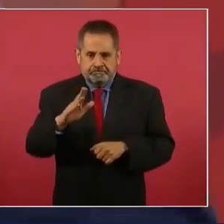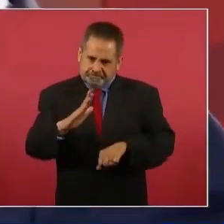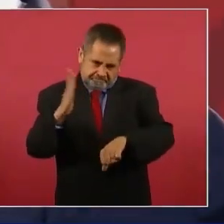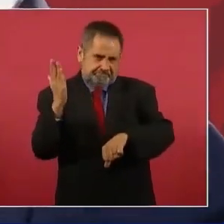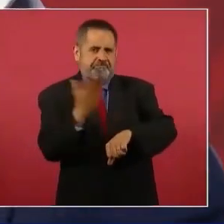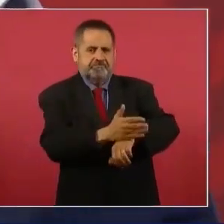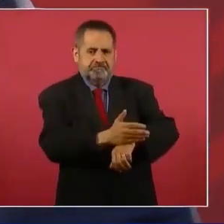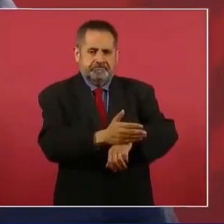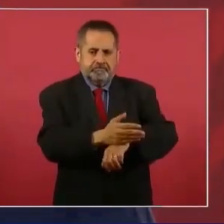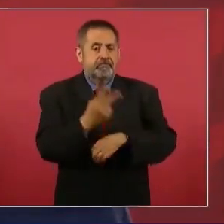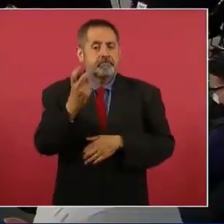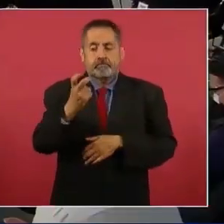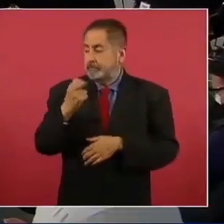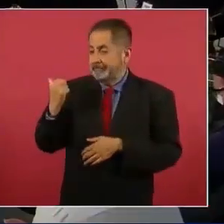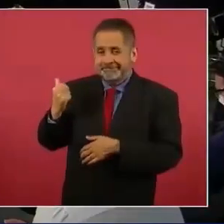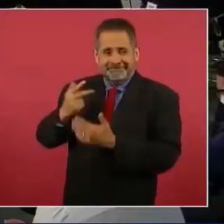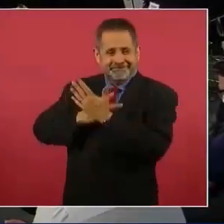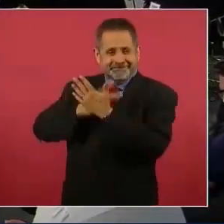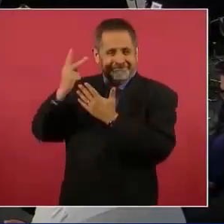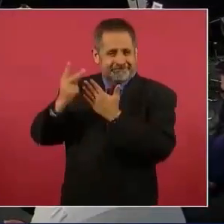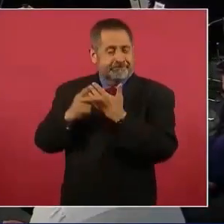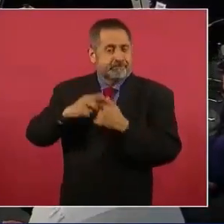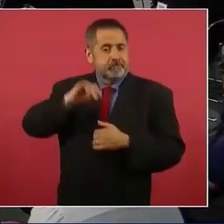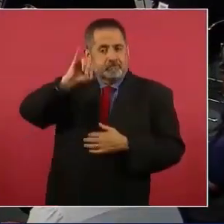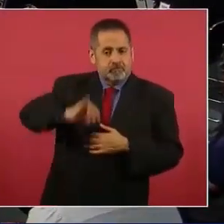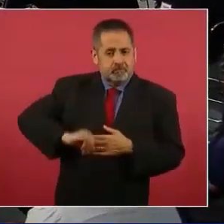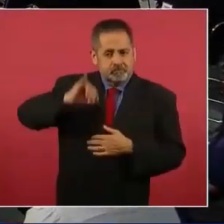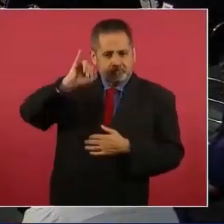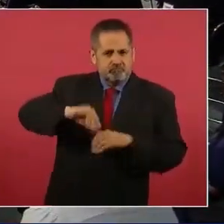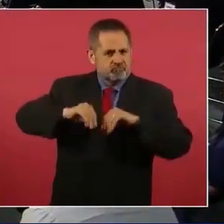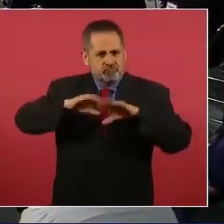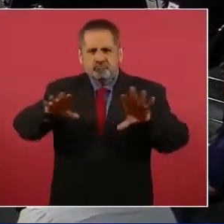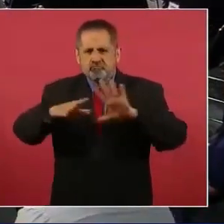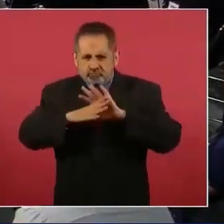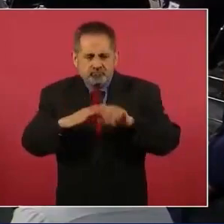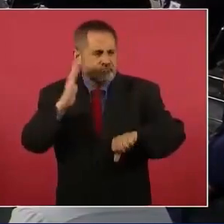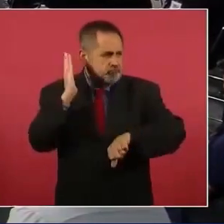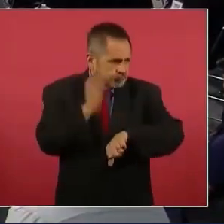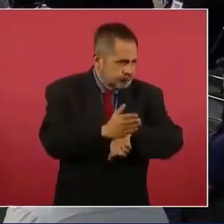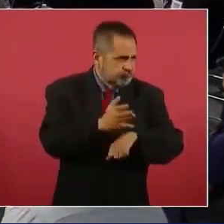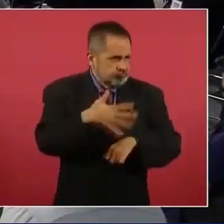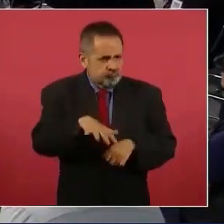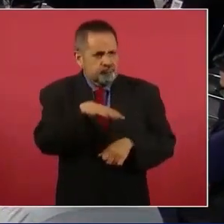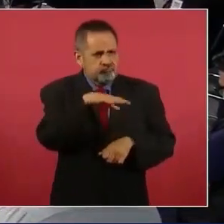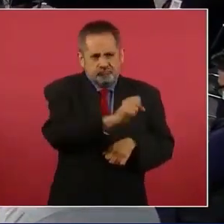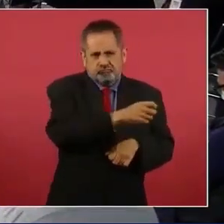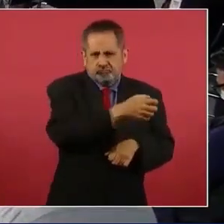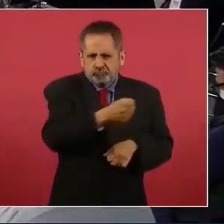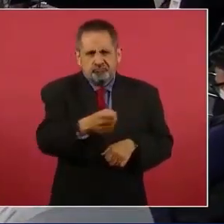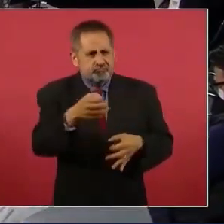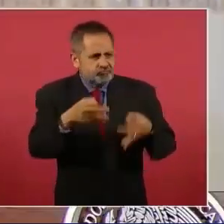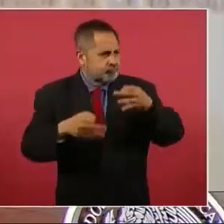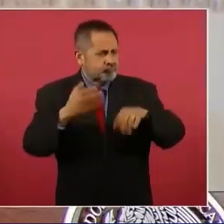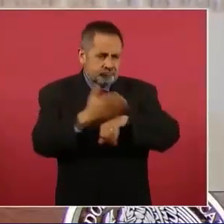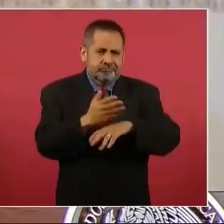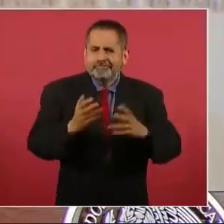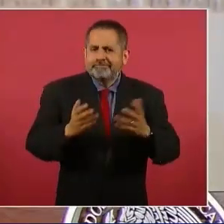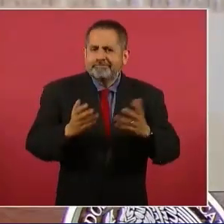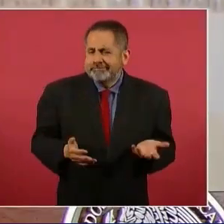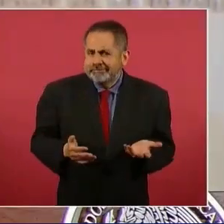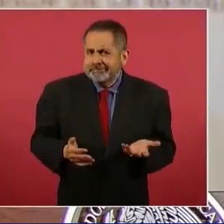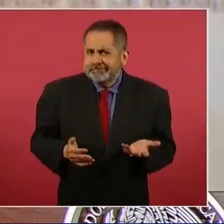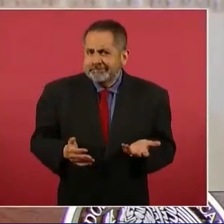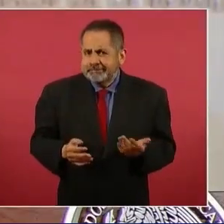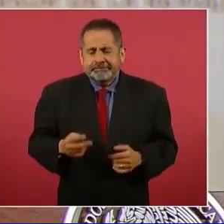por eso tenemos este programa de los jueves, para decir el